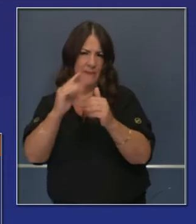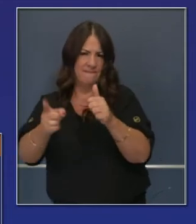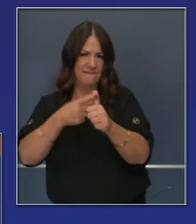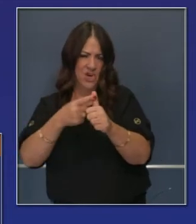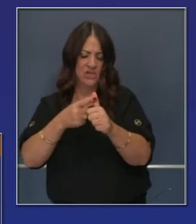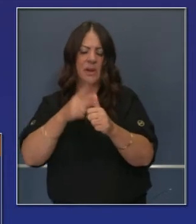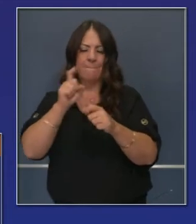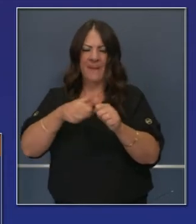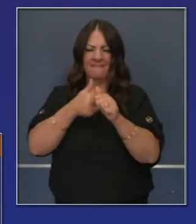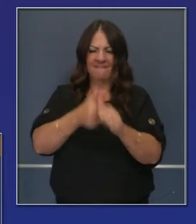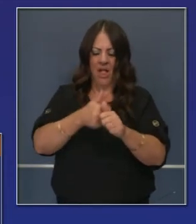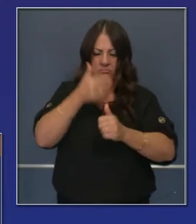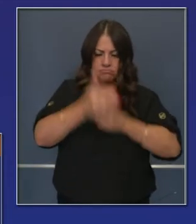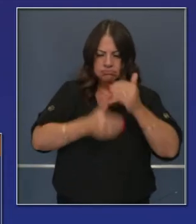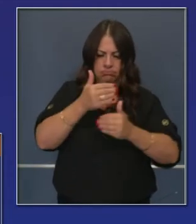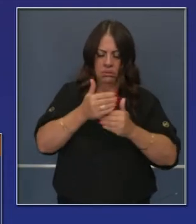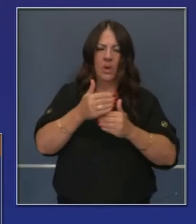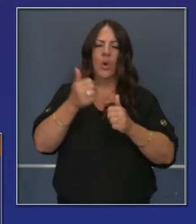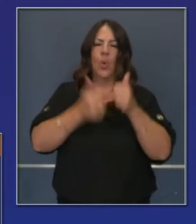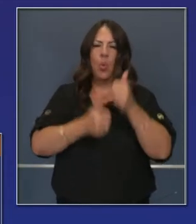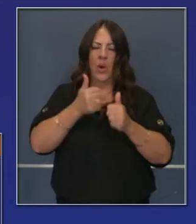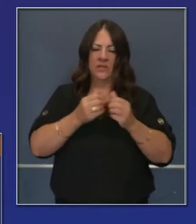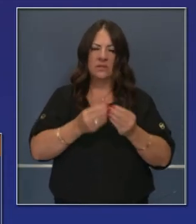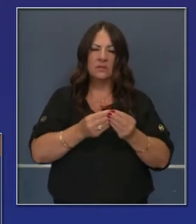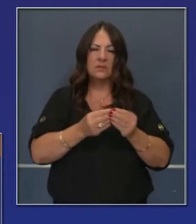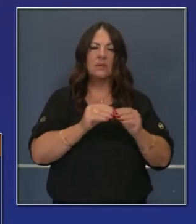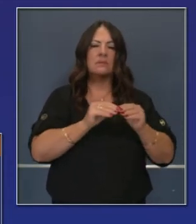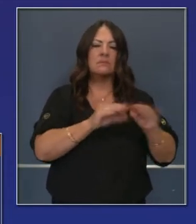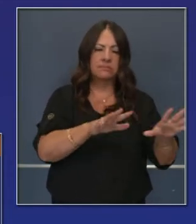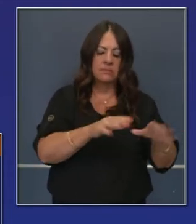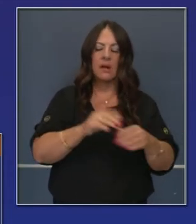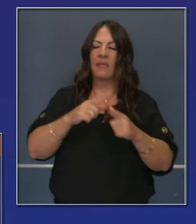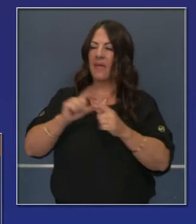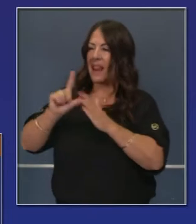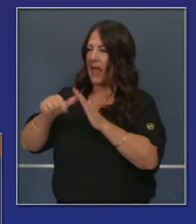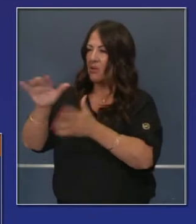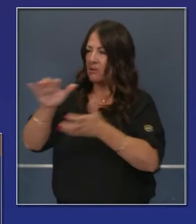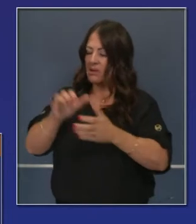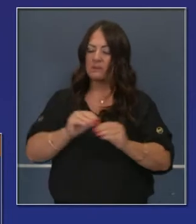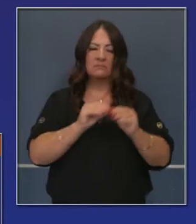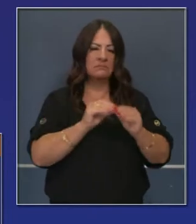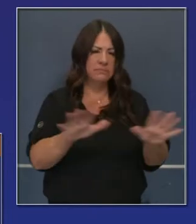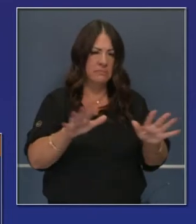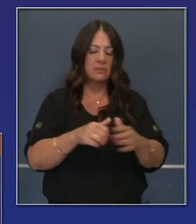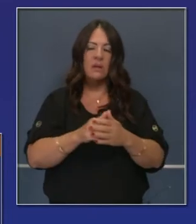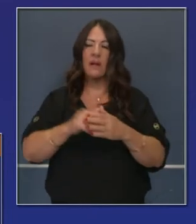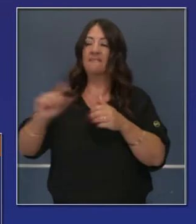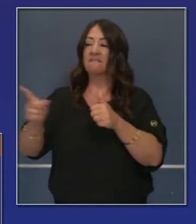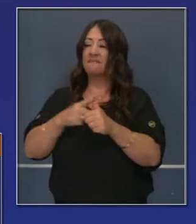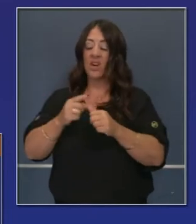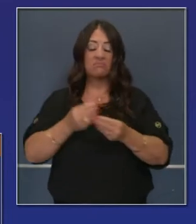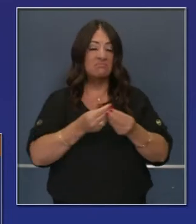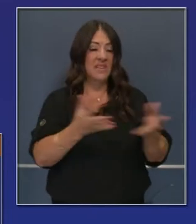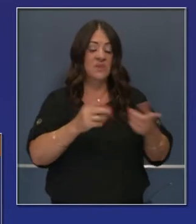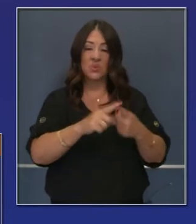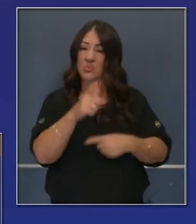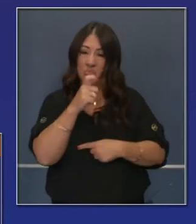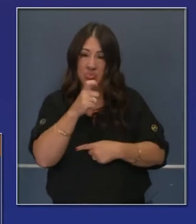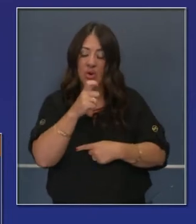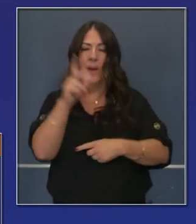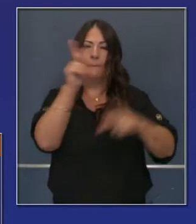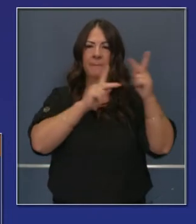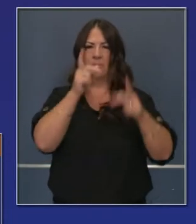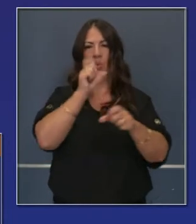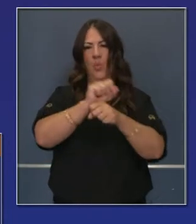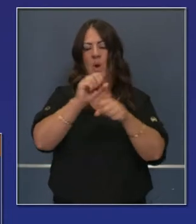un protocolo y un proceso de distribución enfocado en primer lugar en trabajadores de la salud